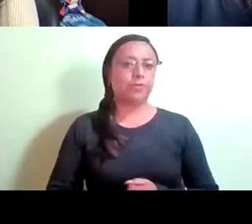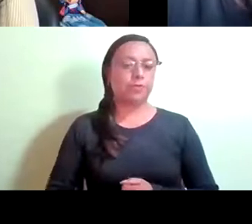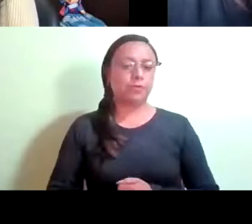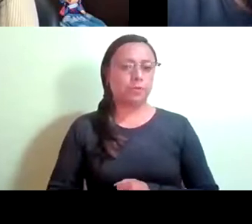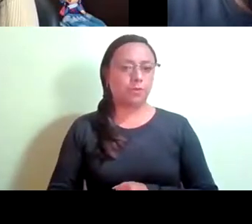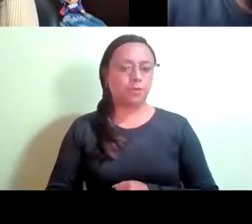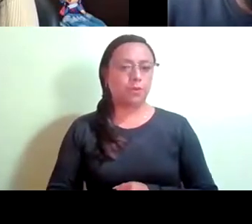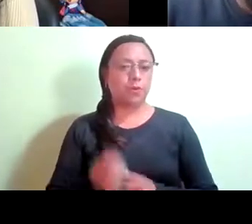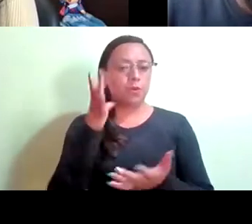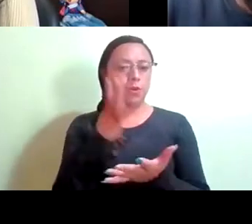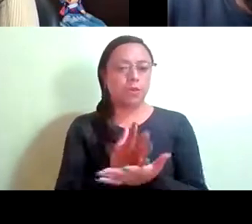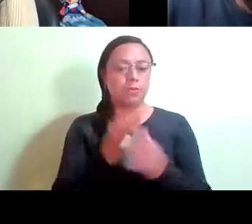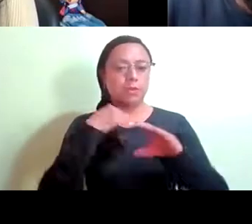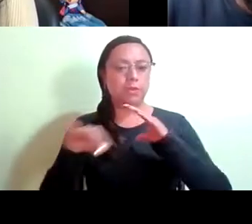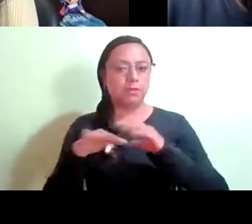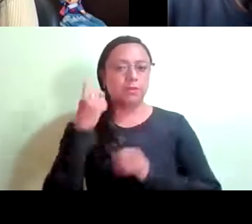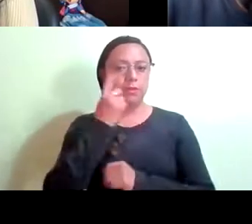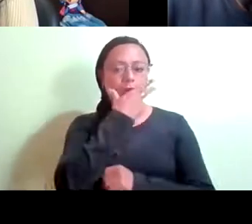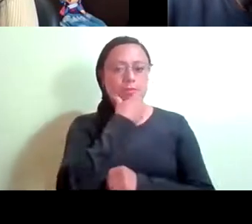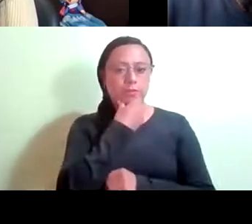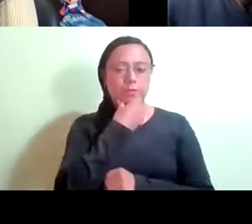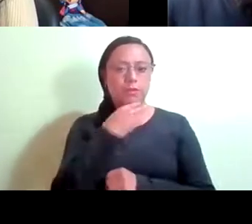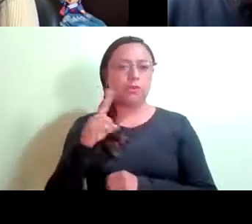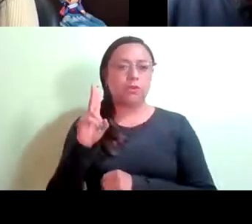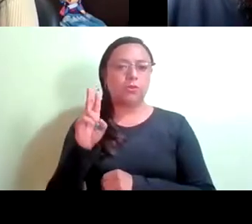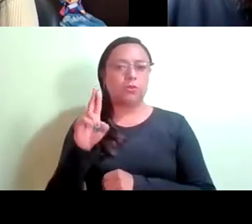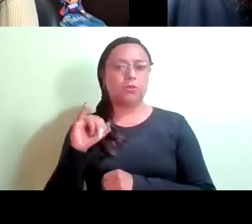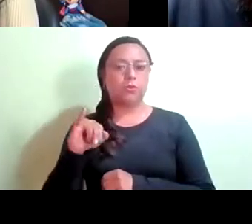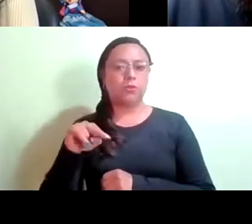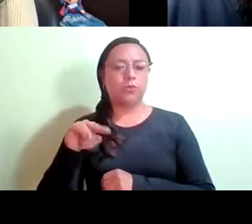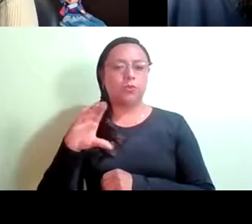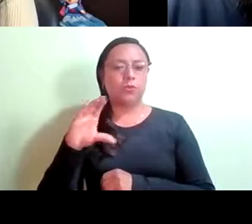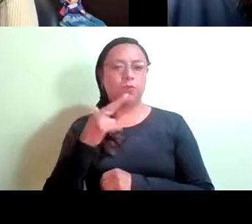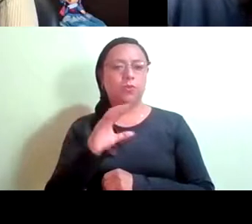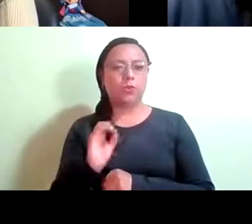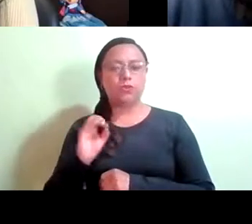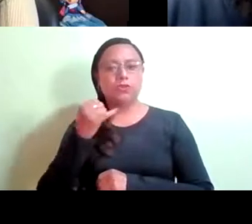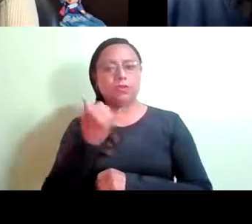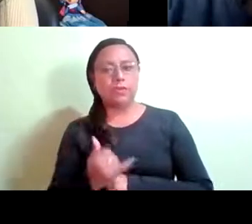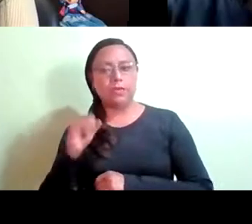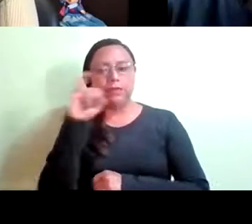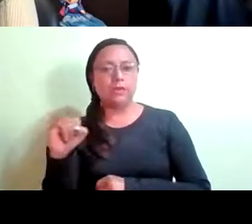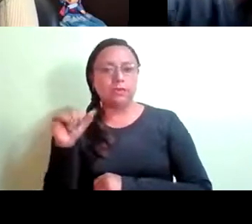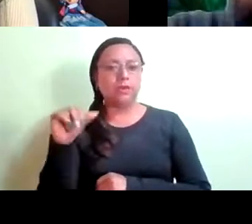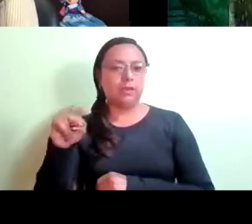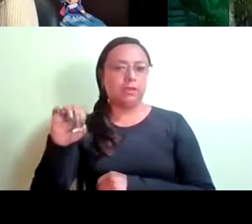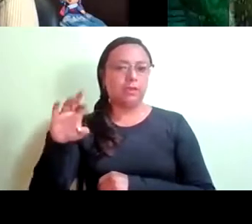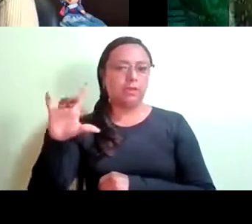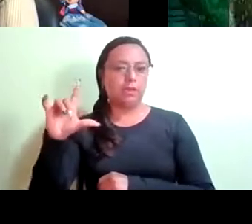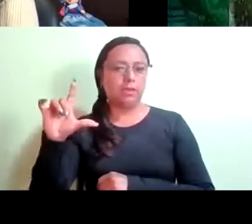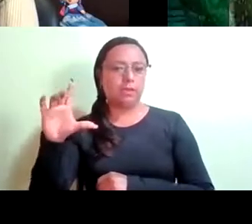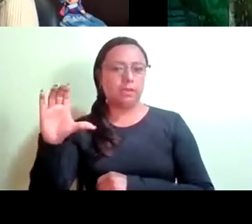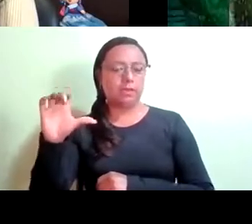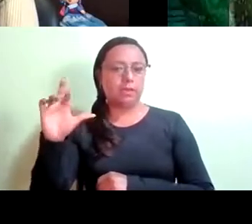el diputado Urincho y el diputado Giancarlo sus opiniones, las cuales se anexaron en en la opinión, y coincido